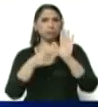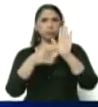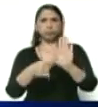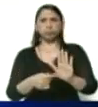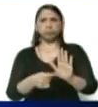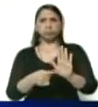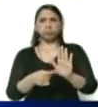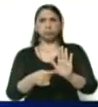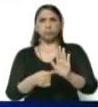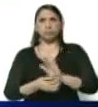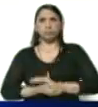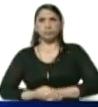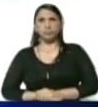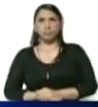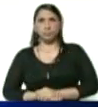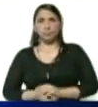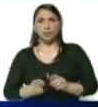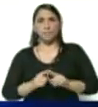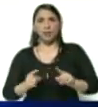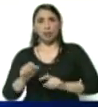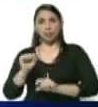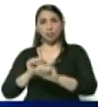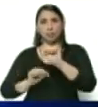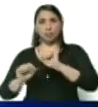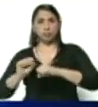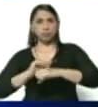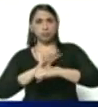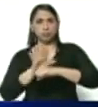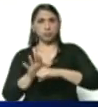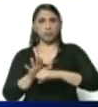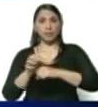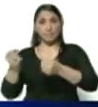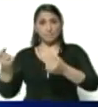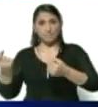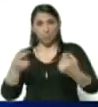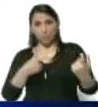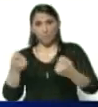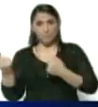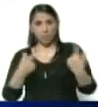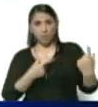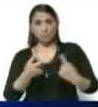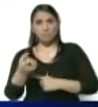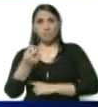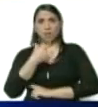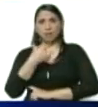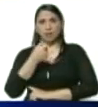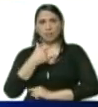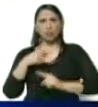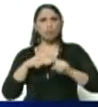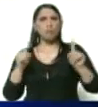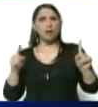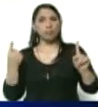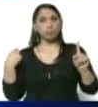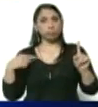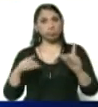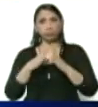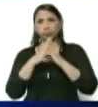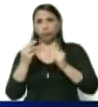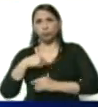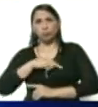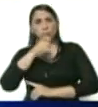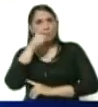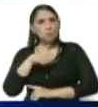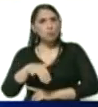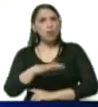comorbilidad para el COVID-19. Es provisión de medicamentos para, bueno, tengamos, todo nuestro pueblo